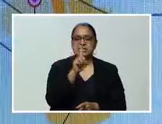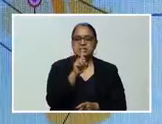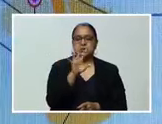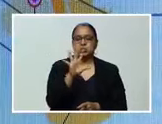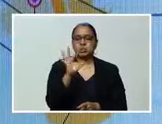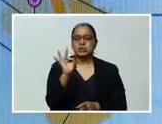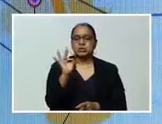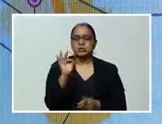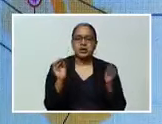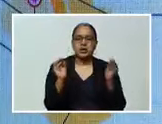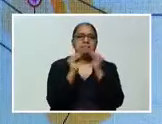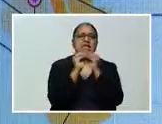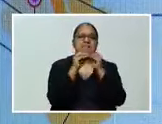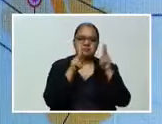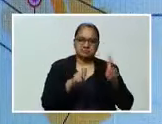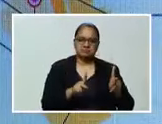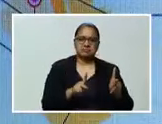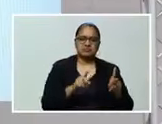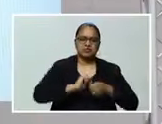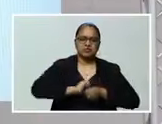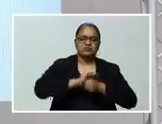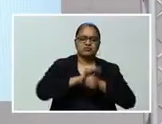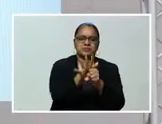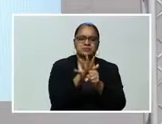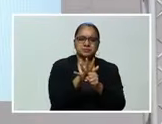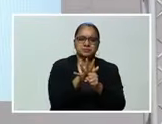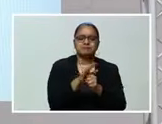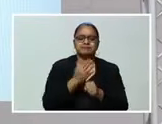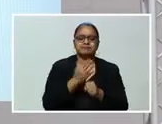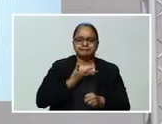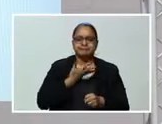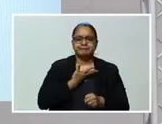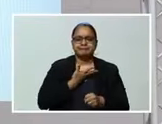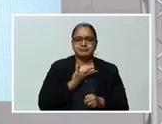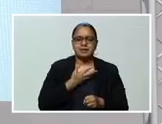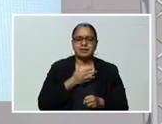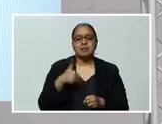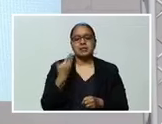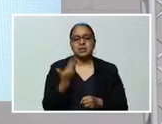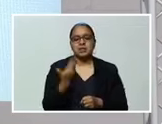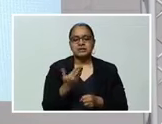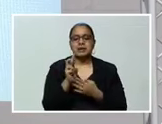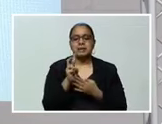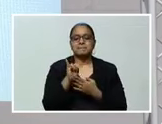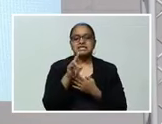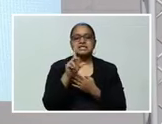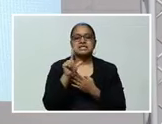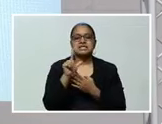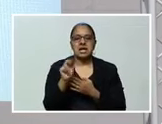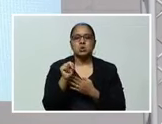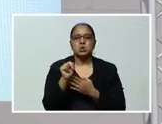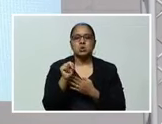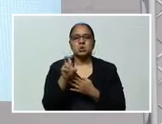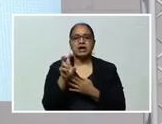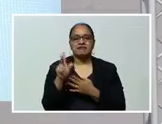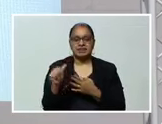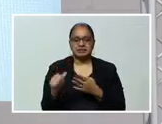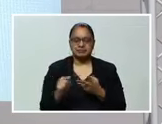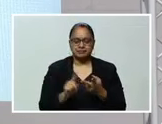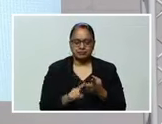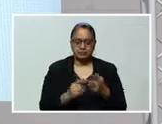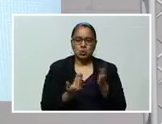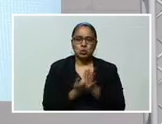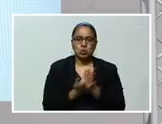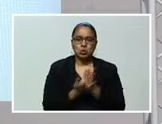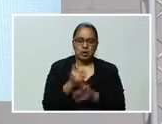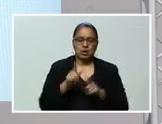mayor número de casos de COVID-19 Seguido de Villanueva con 43 pacientes positivos